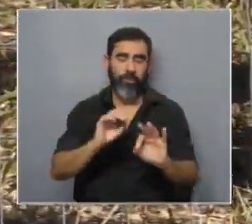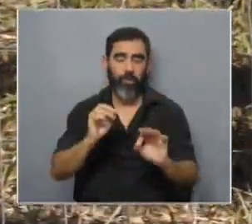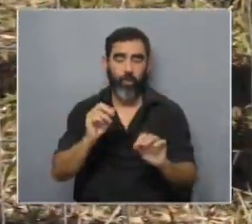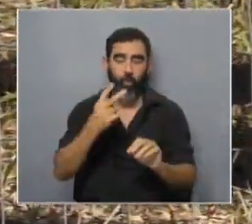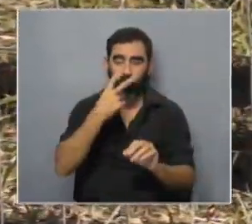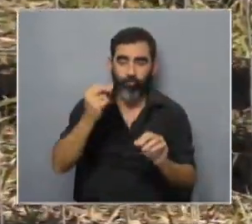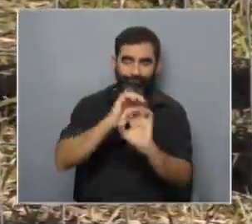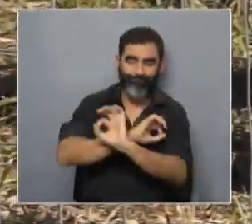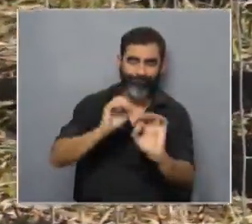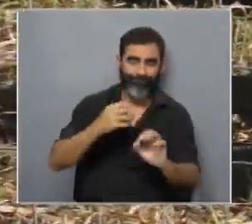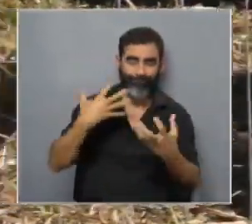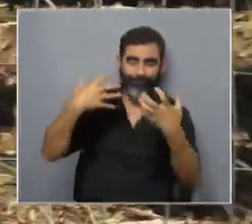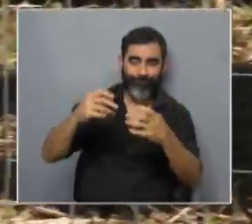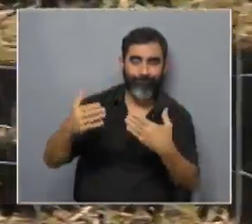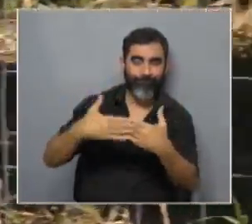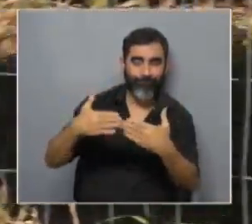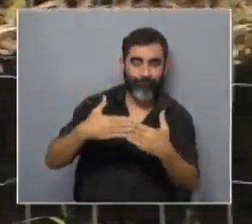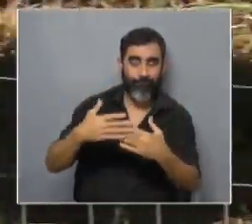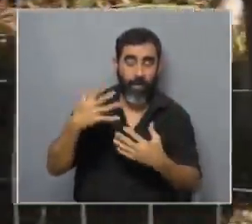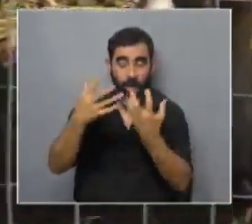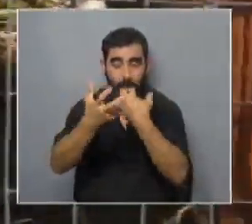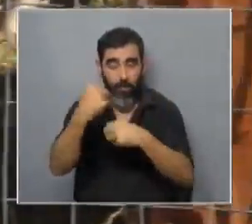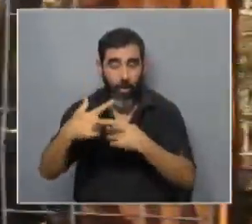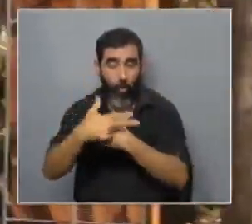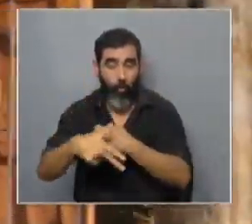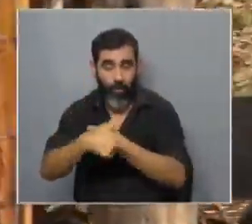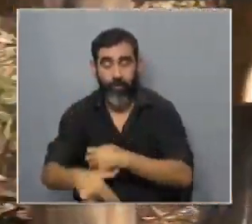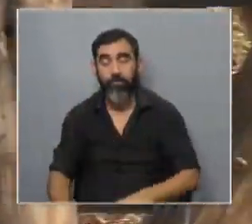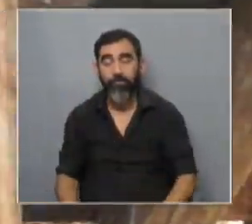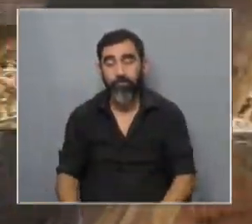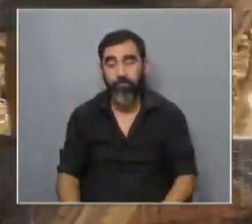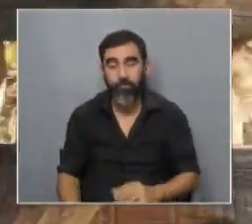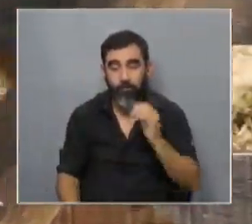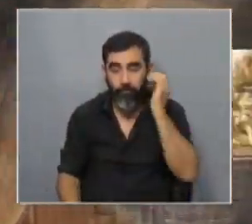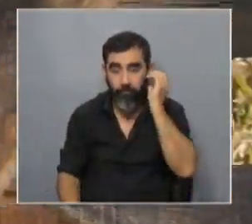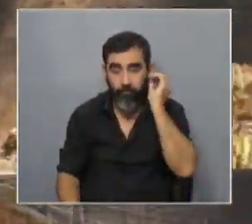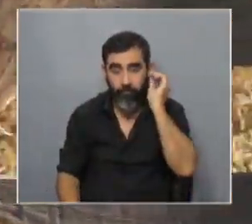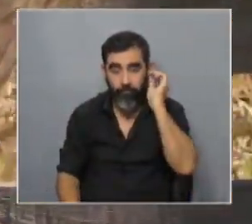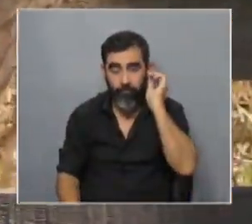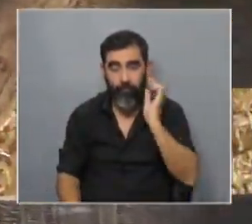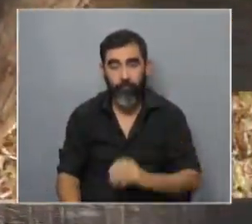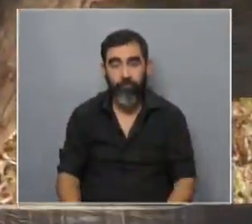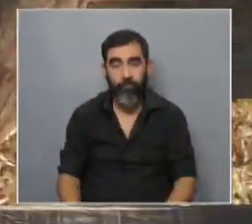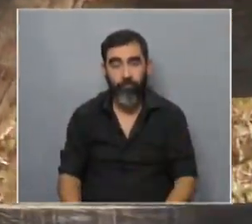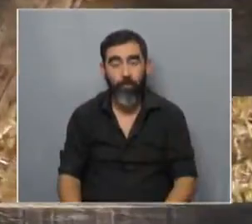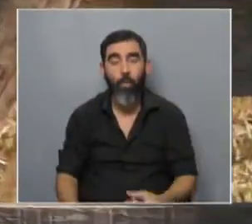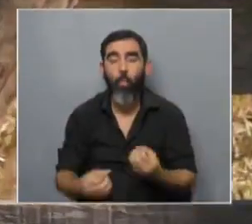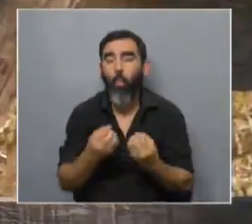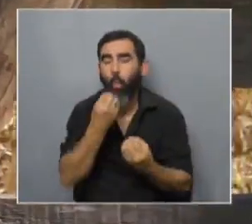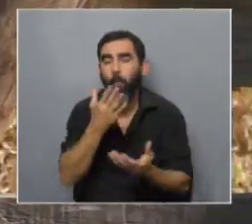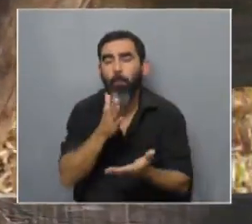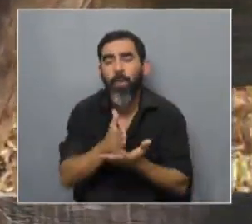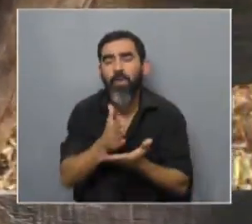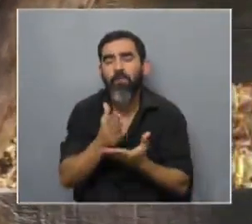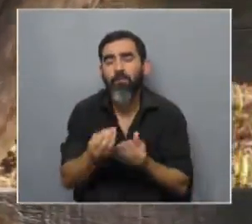se acerquen a la majada o sea cuál es el beneficio que un